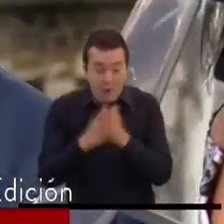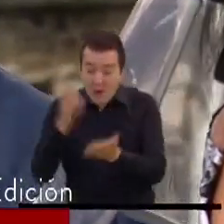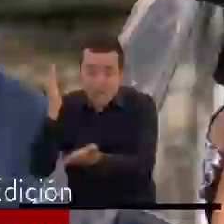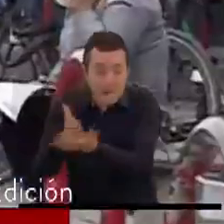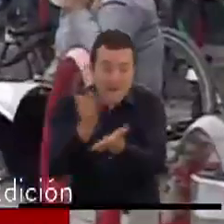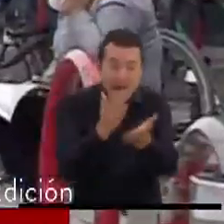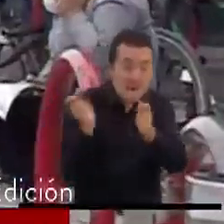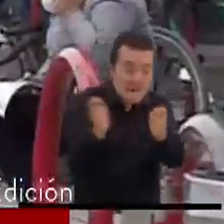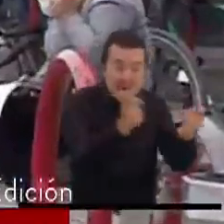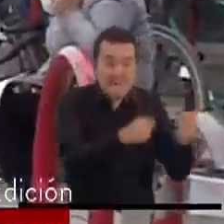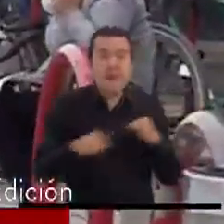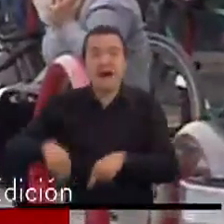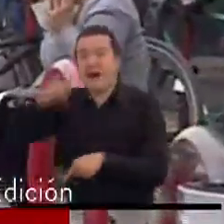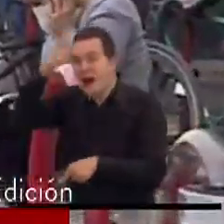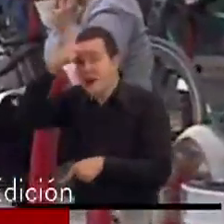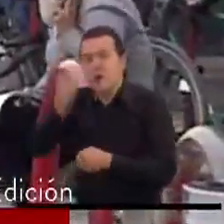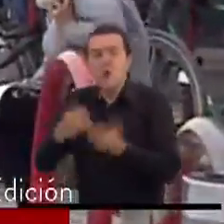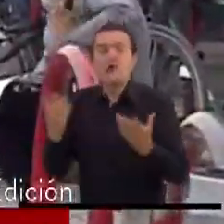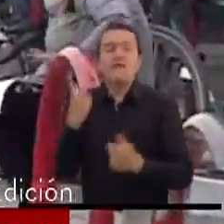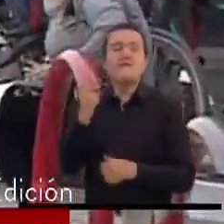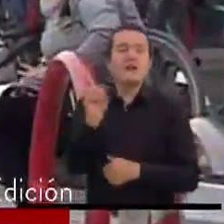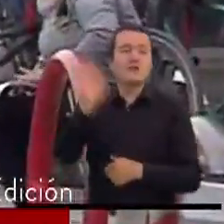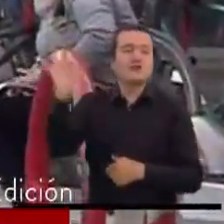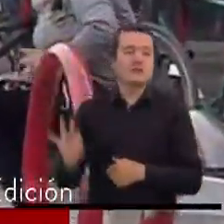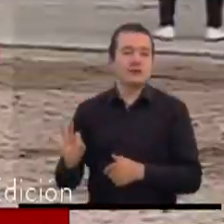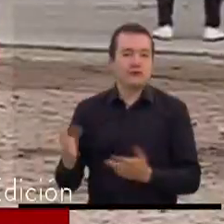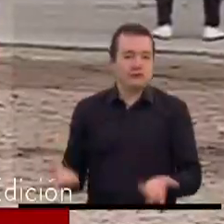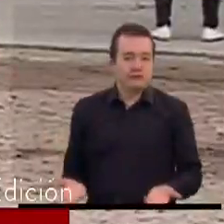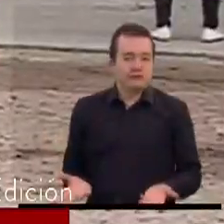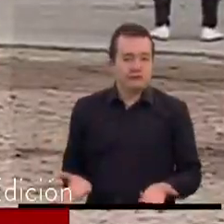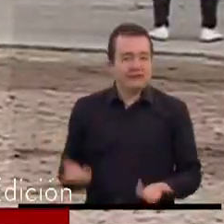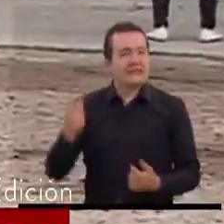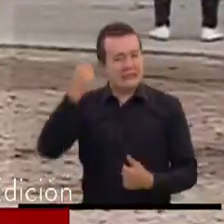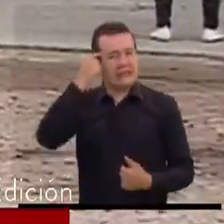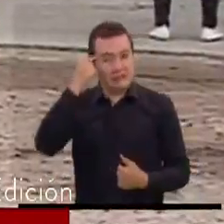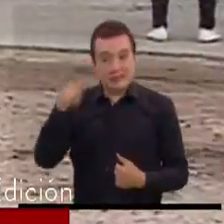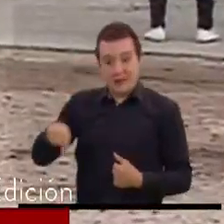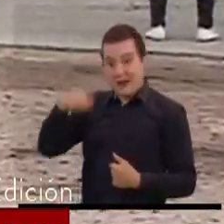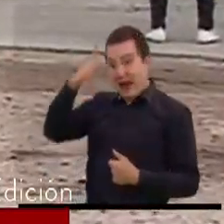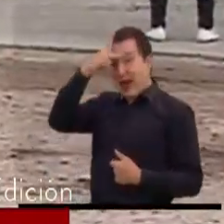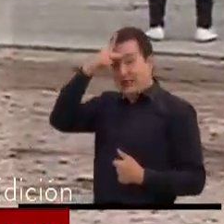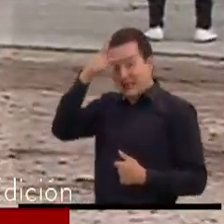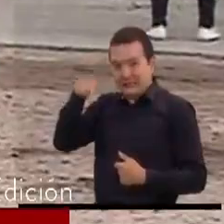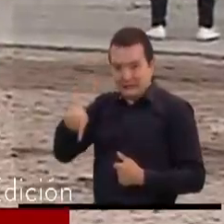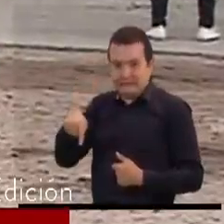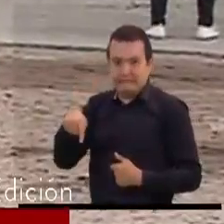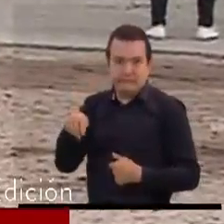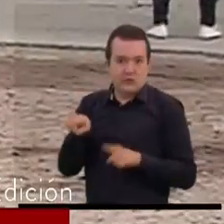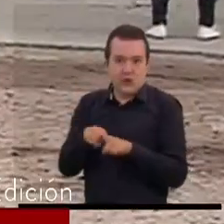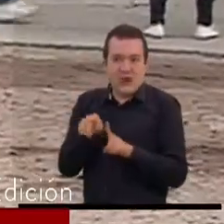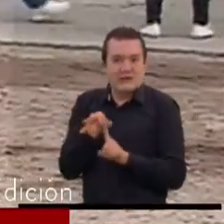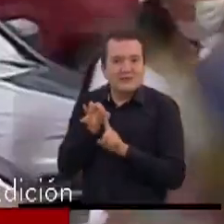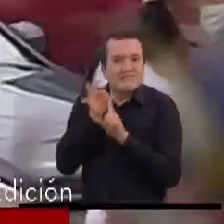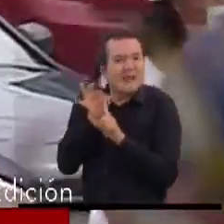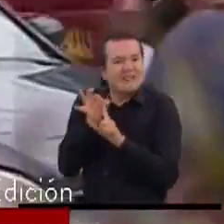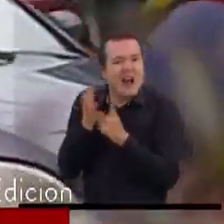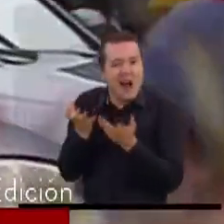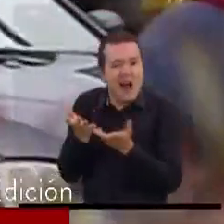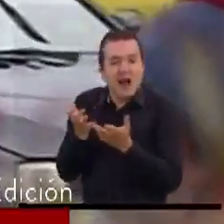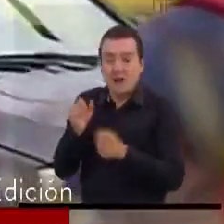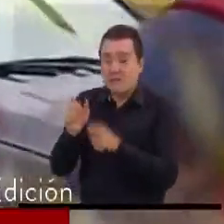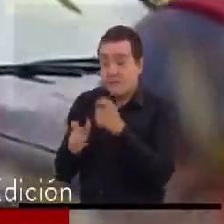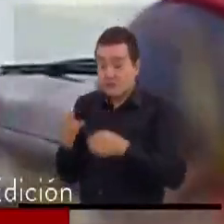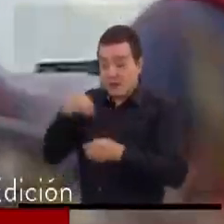aquí en la localidad de Kennedy. Esta declaratoria de zonas de cuidado especial no es otra cosa que la restricción absoluta de la movilidad para los